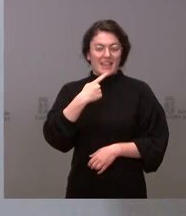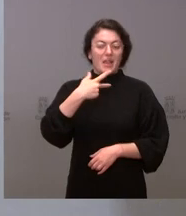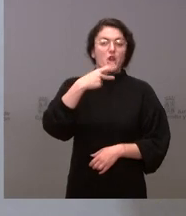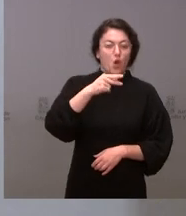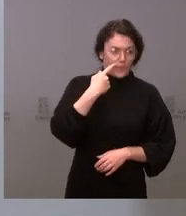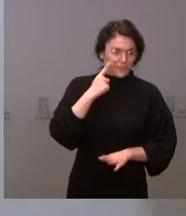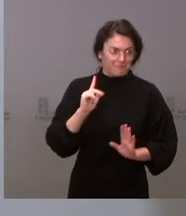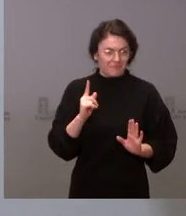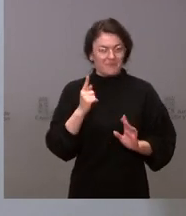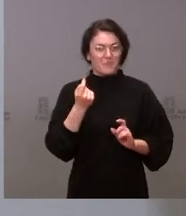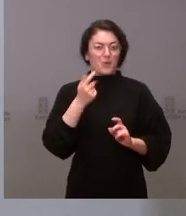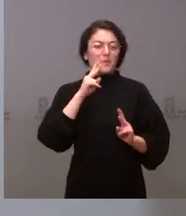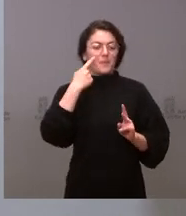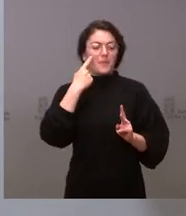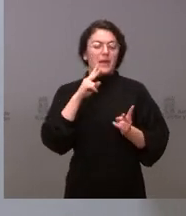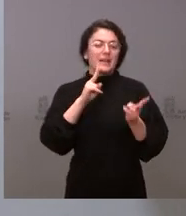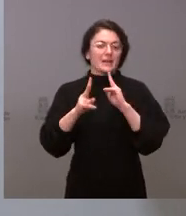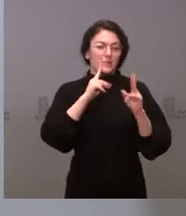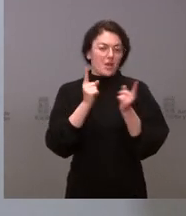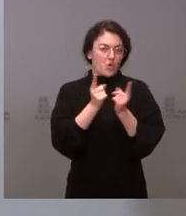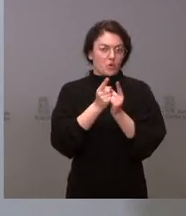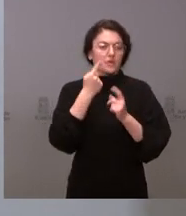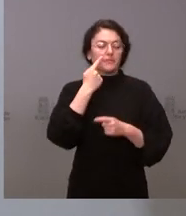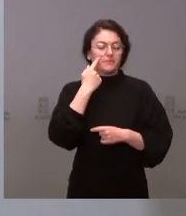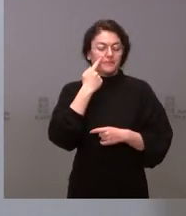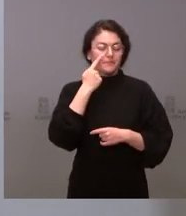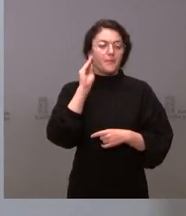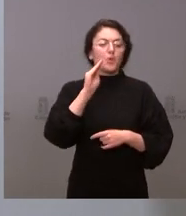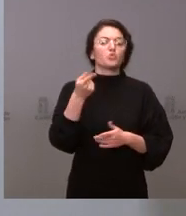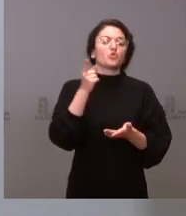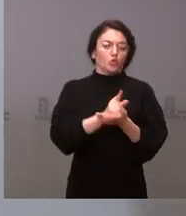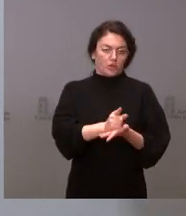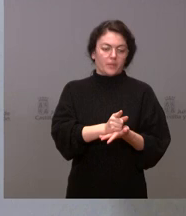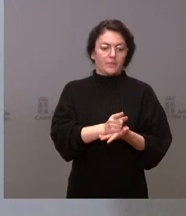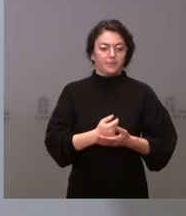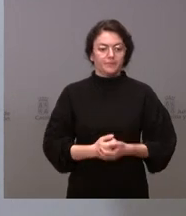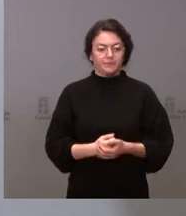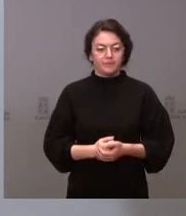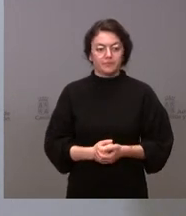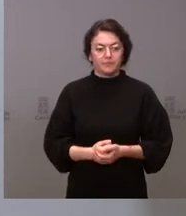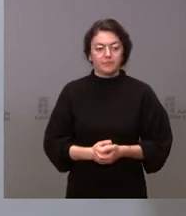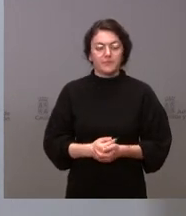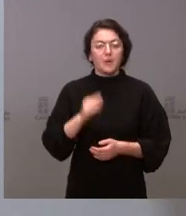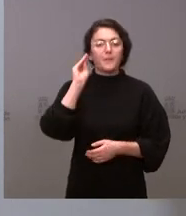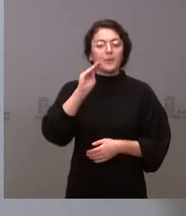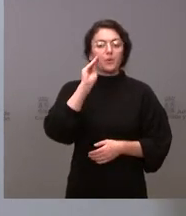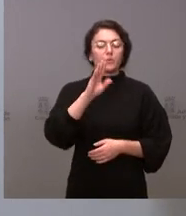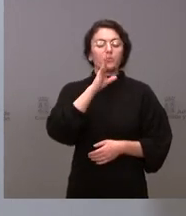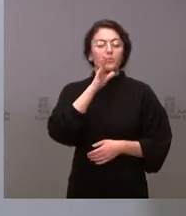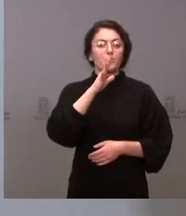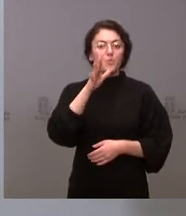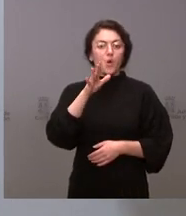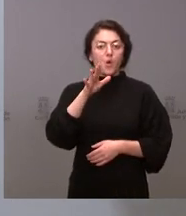manera para si nos puede ampliar un poco lo que es su visión se lo planteo preguntándole por la otra candidata ¿le